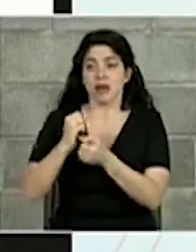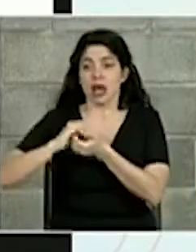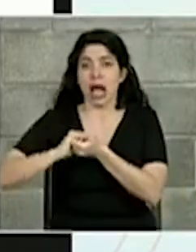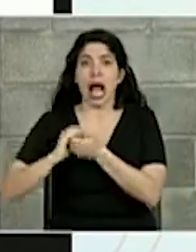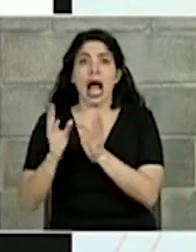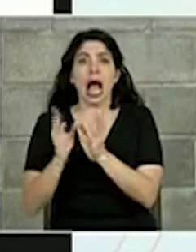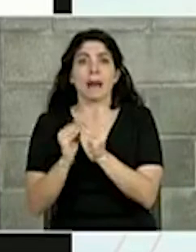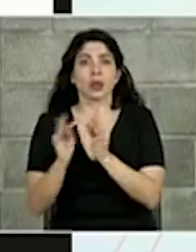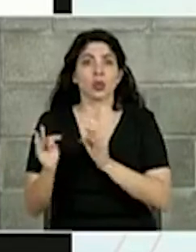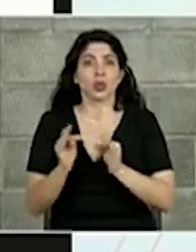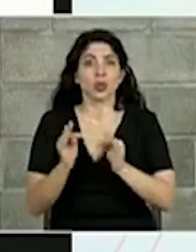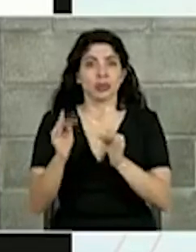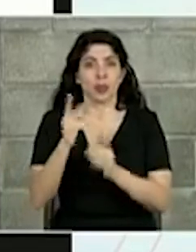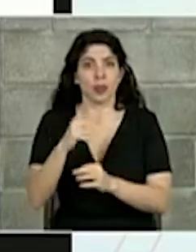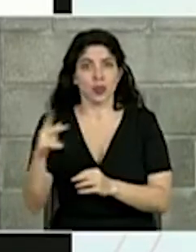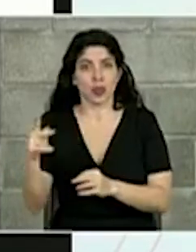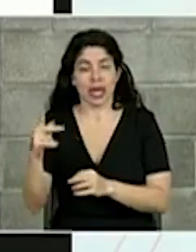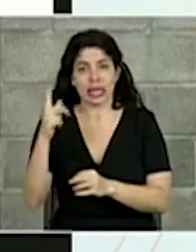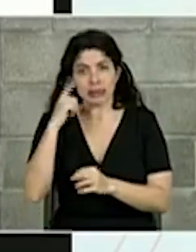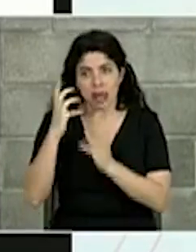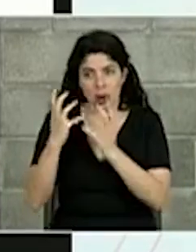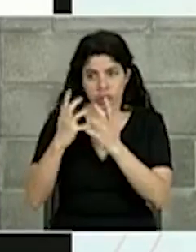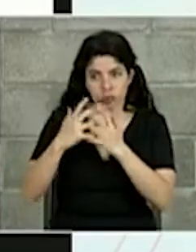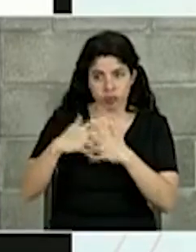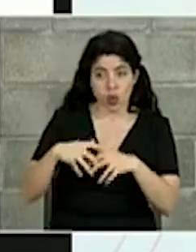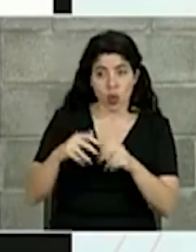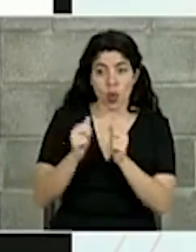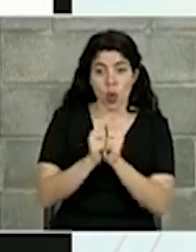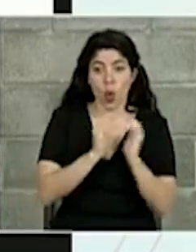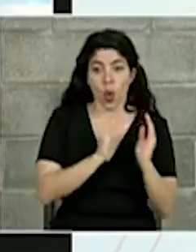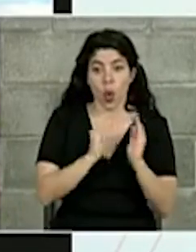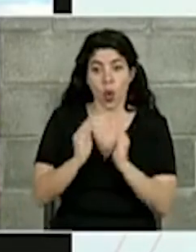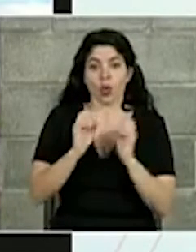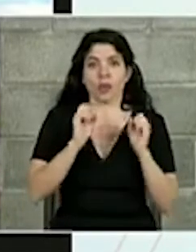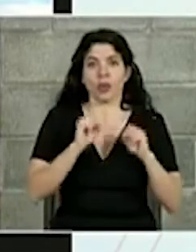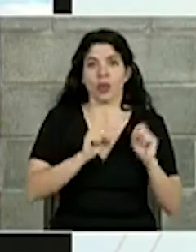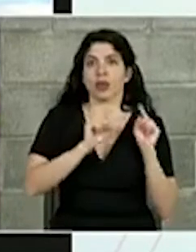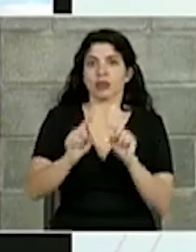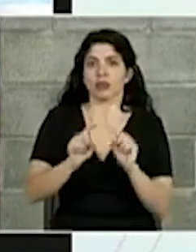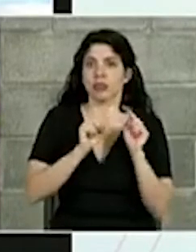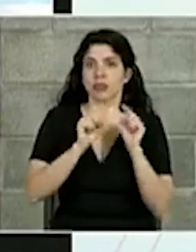Cámara de Turismo de Punta Arenas para poder lograr de manera ordenada la visitación.